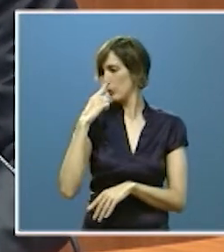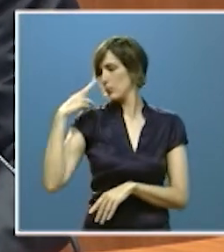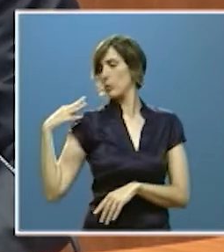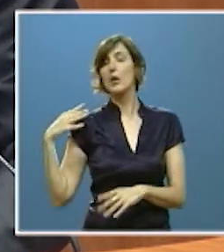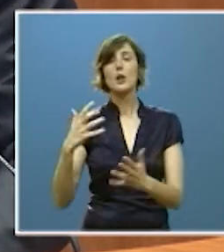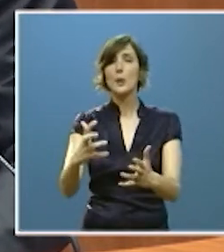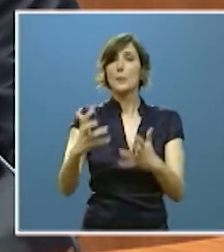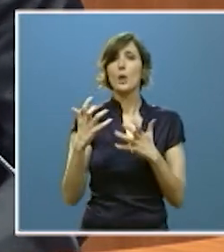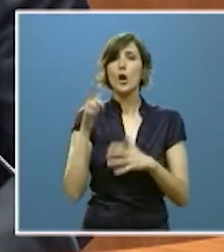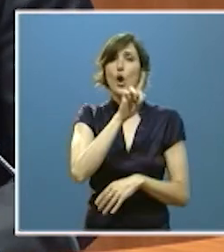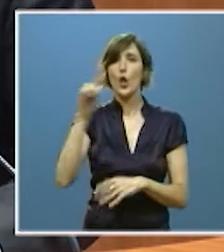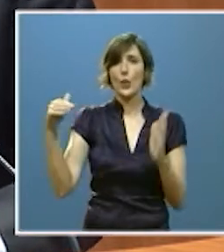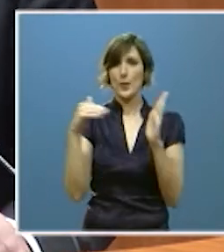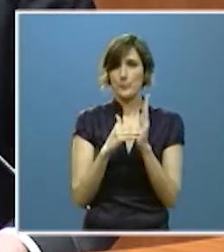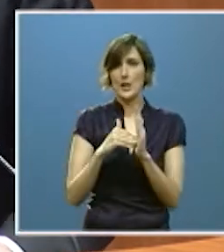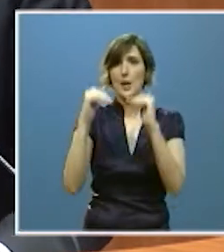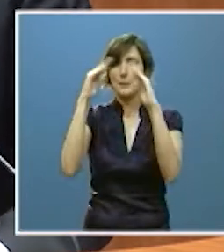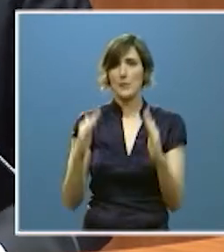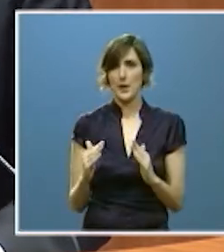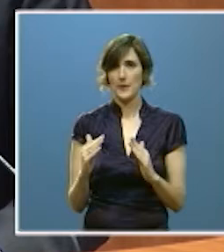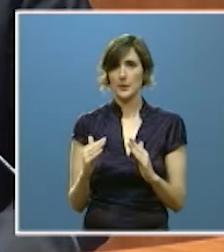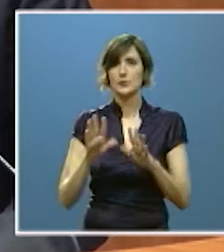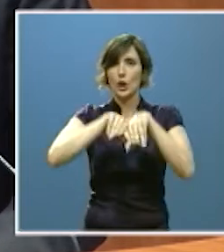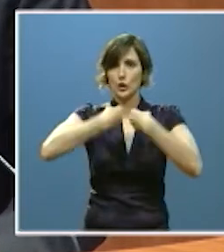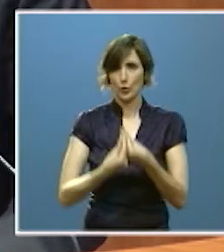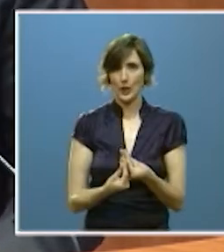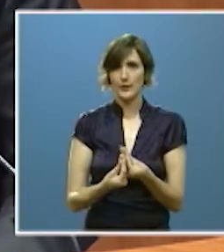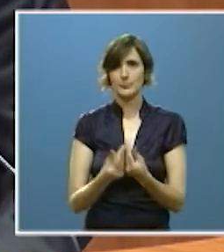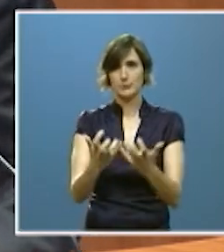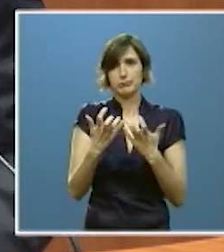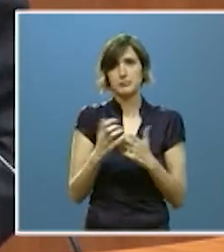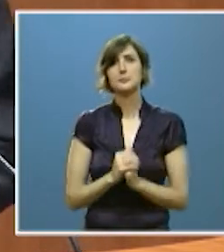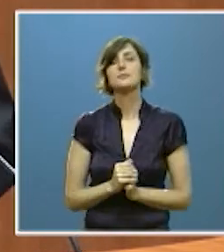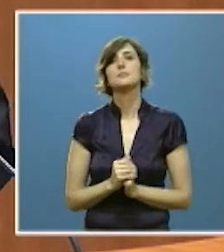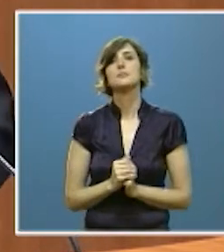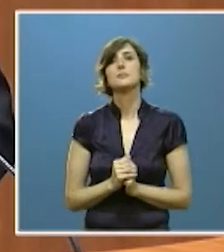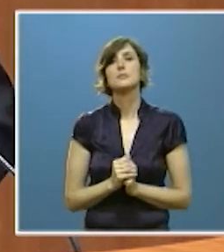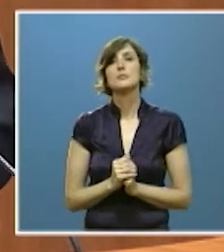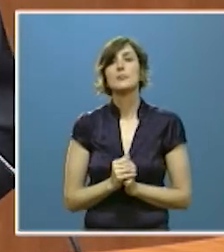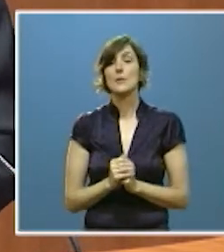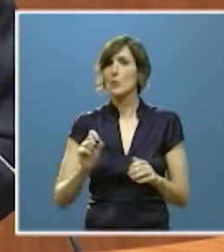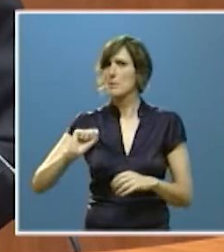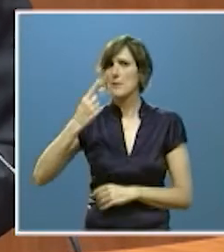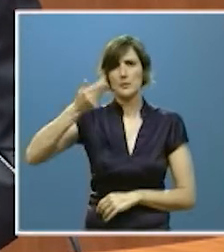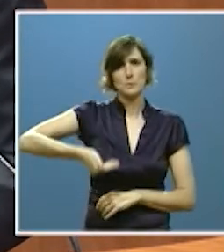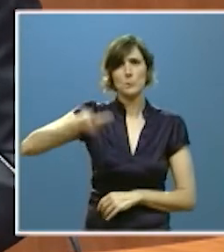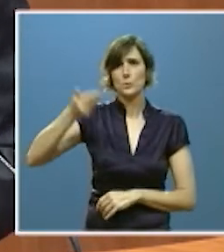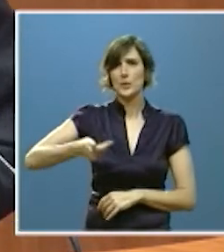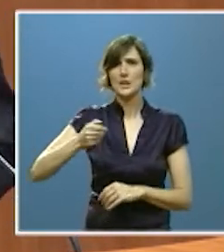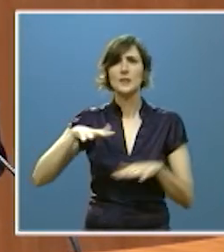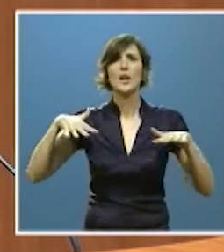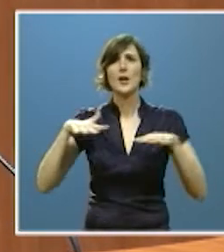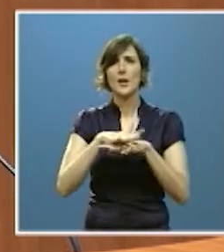a cerca de 11.000 viviendas en conjunto lo más importante de la red de protección